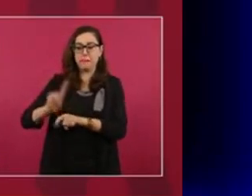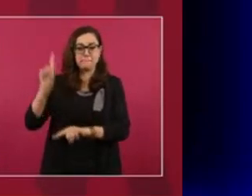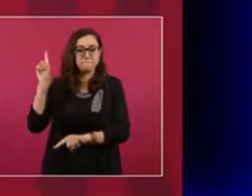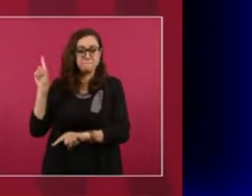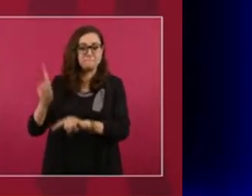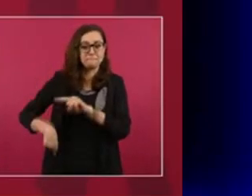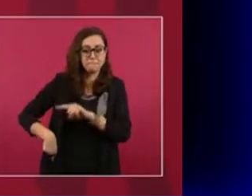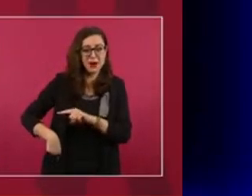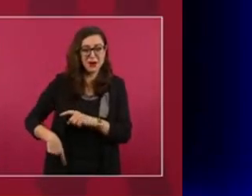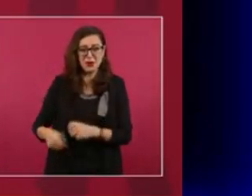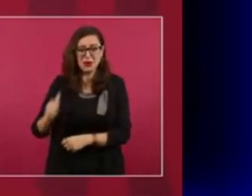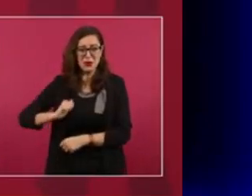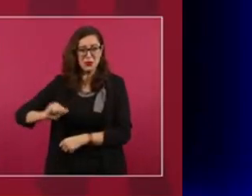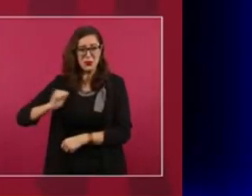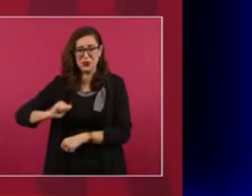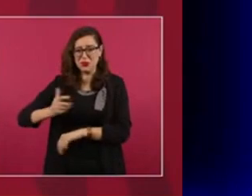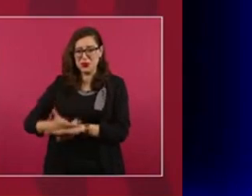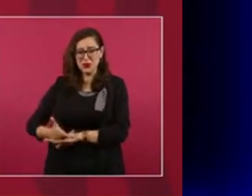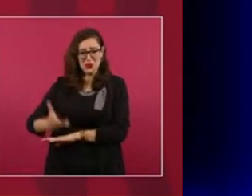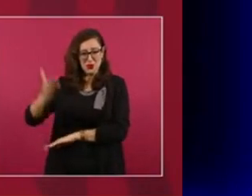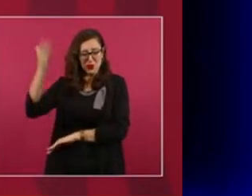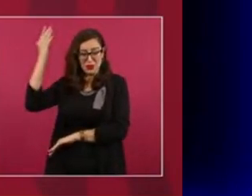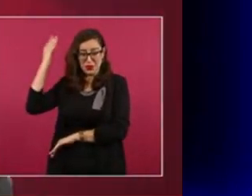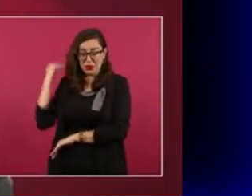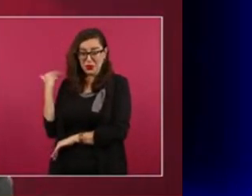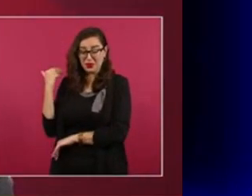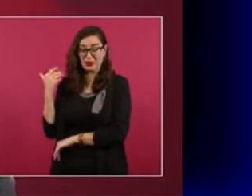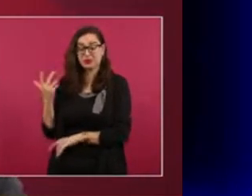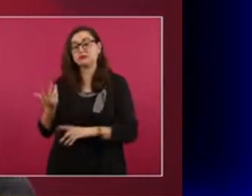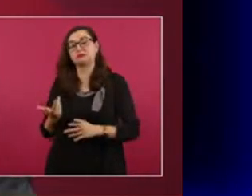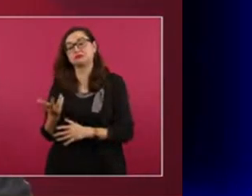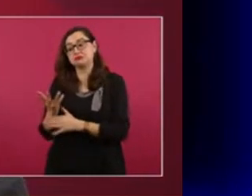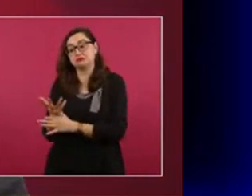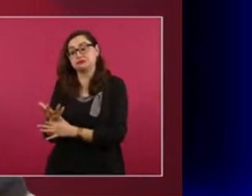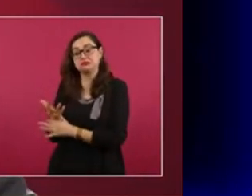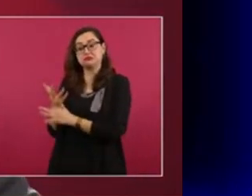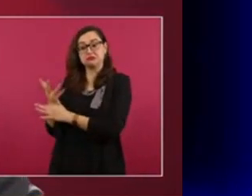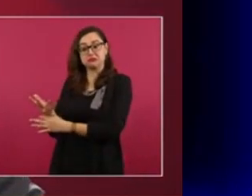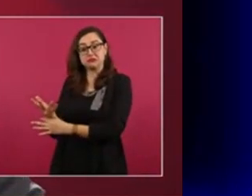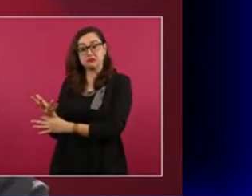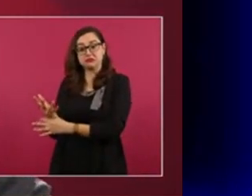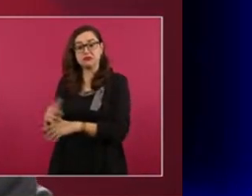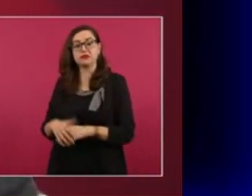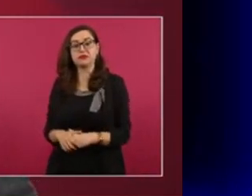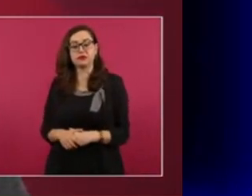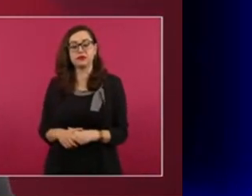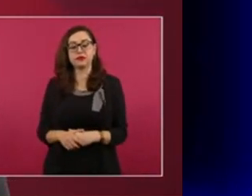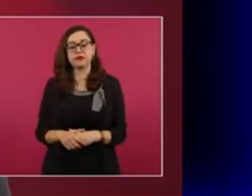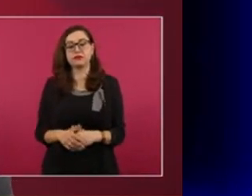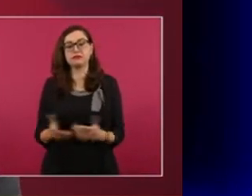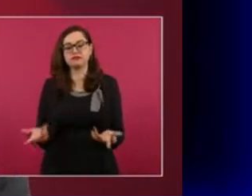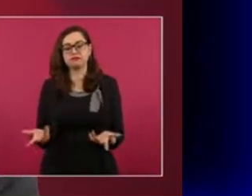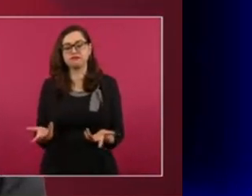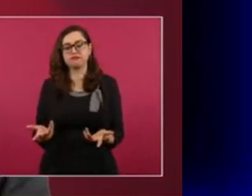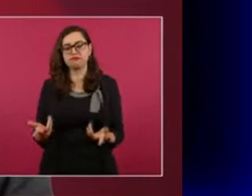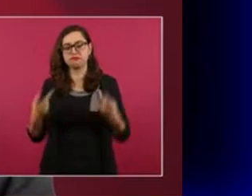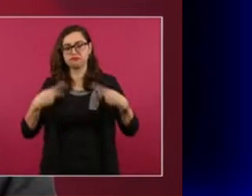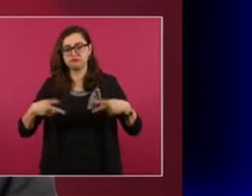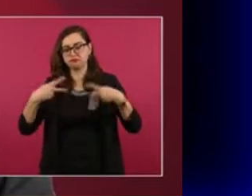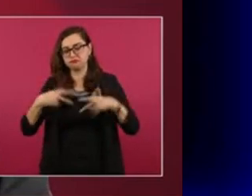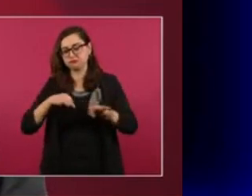en los años 90 en donde a los jubilados, no a quienes les liquidaba, sino a quienes se jubilaban,